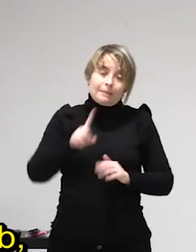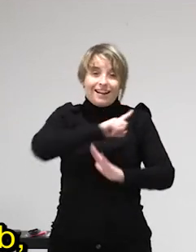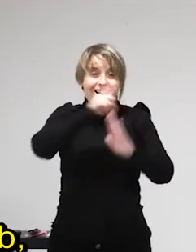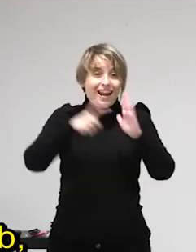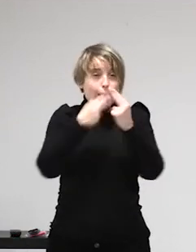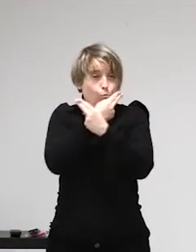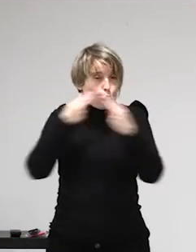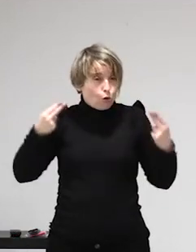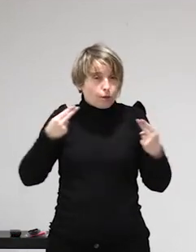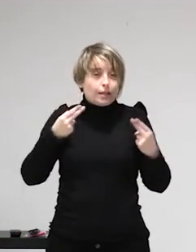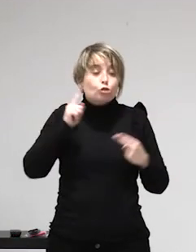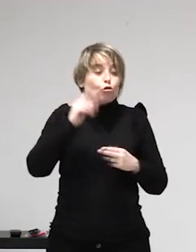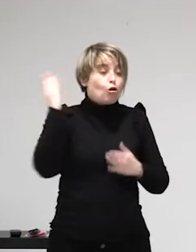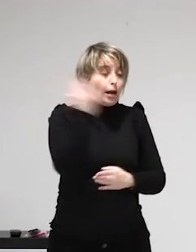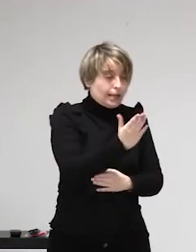de vuestra web